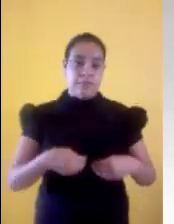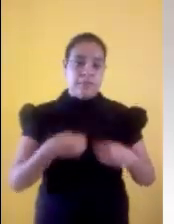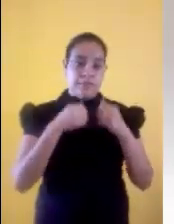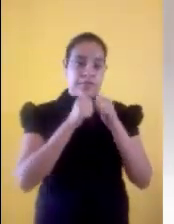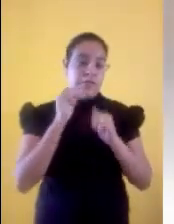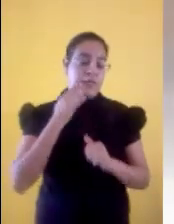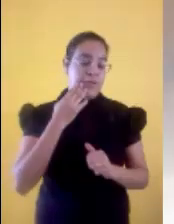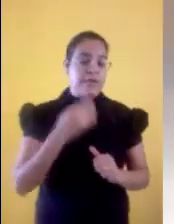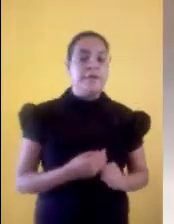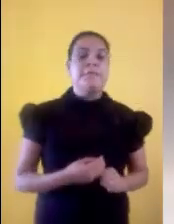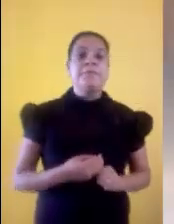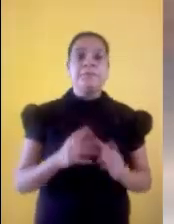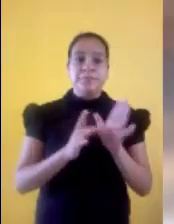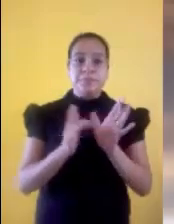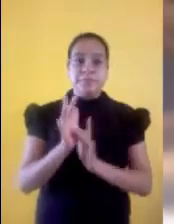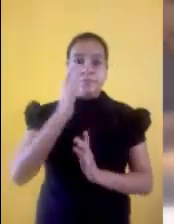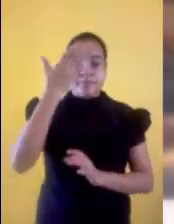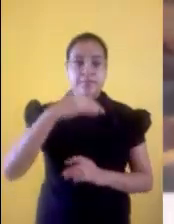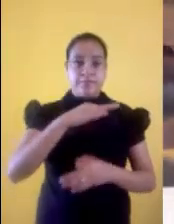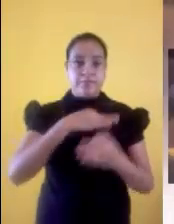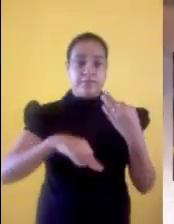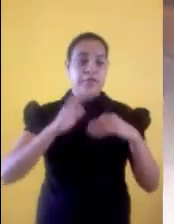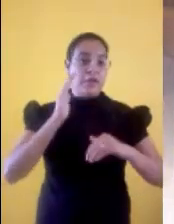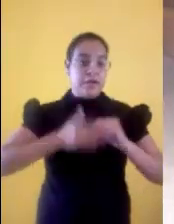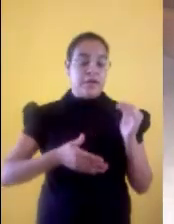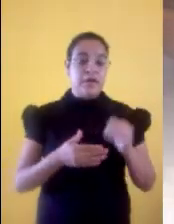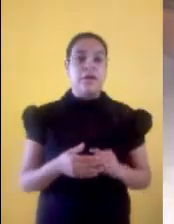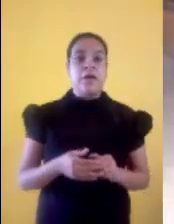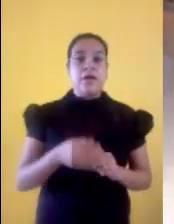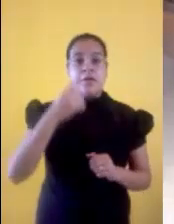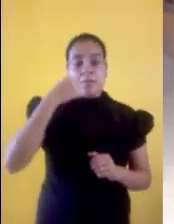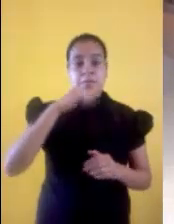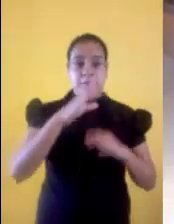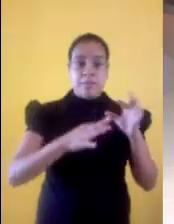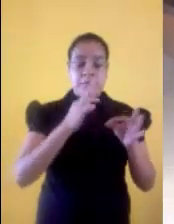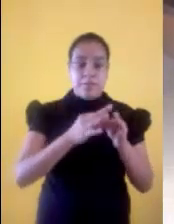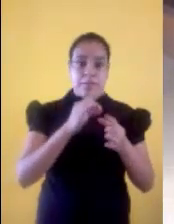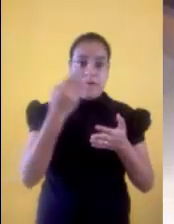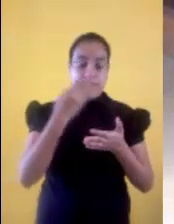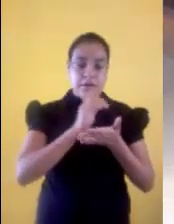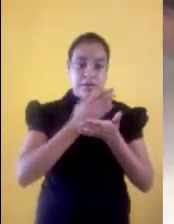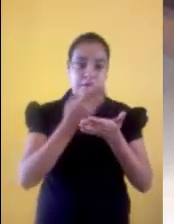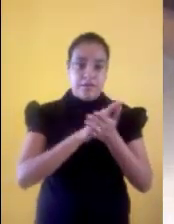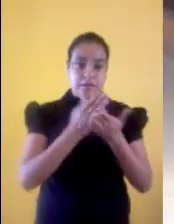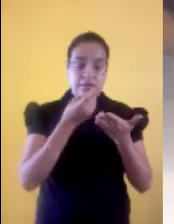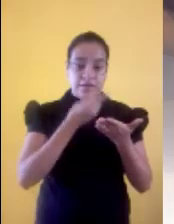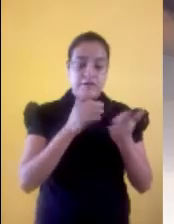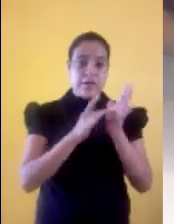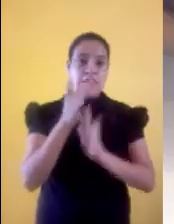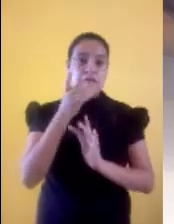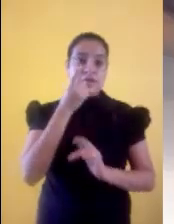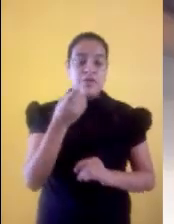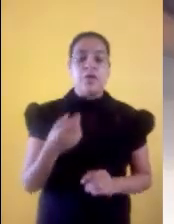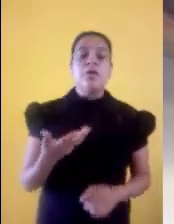Después de esto, sabiendo Jesús que todo había llegado a su término para que se cumpliera la escritura, dijo,